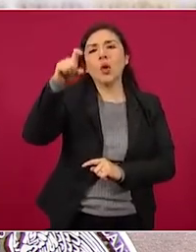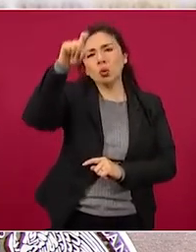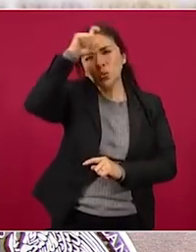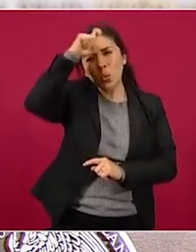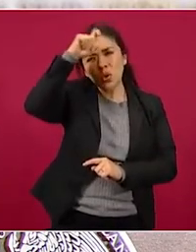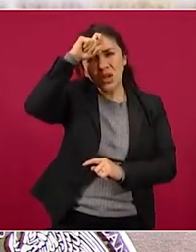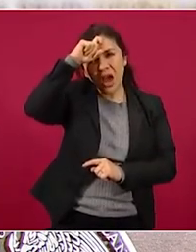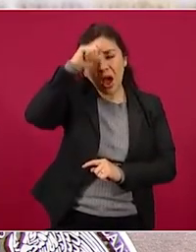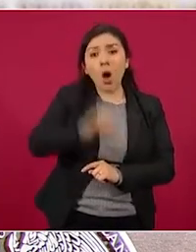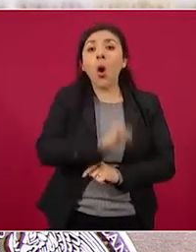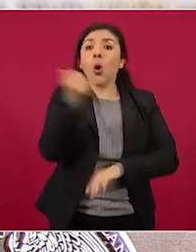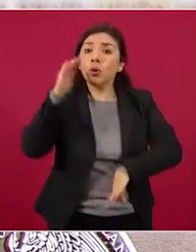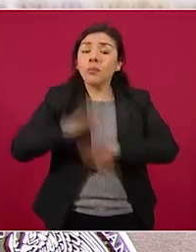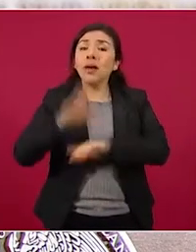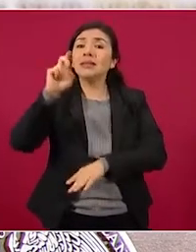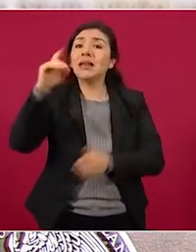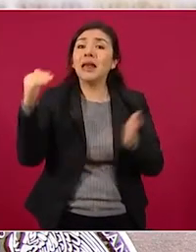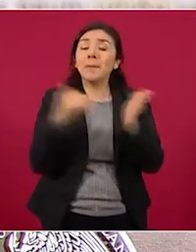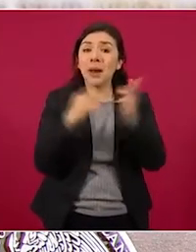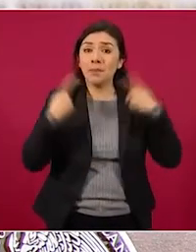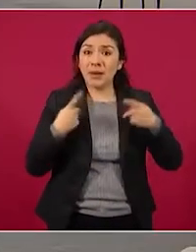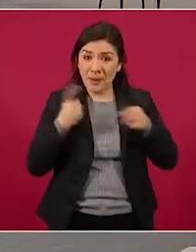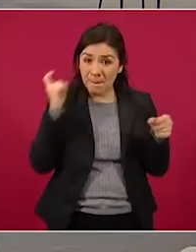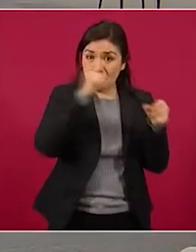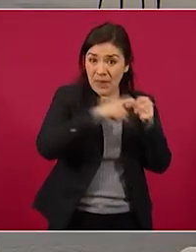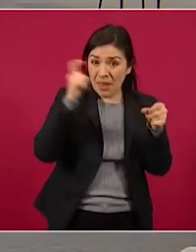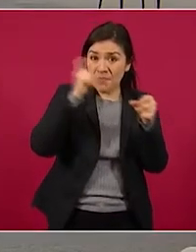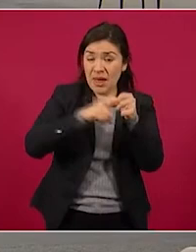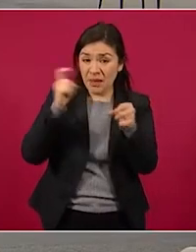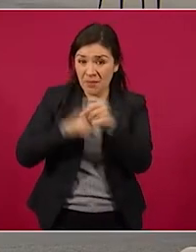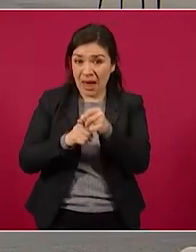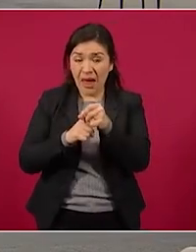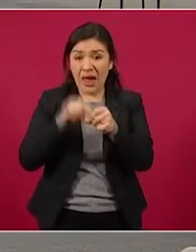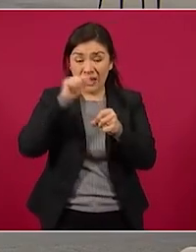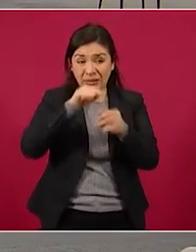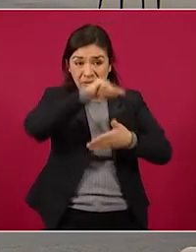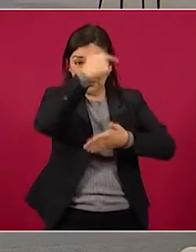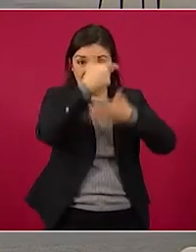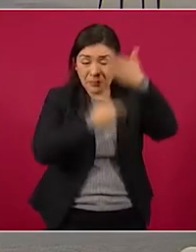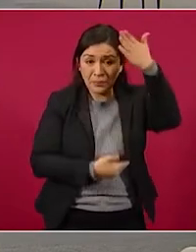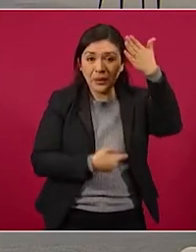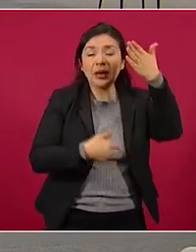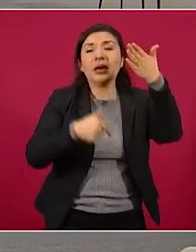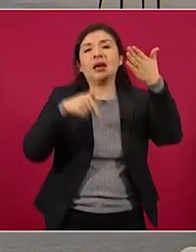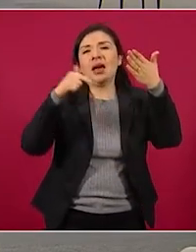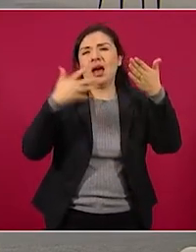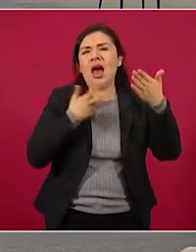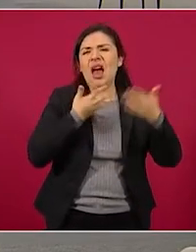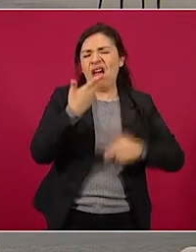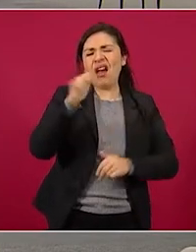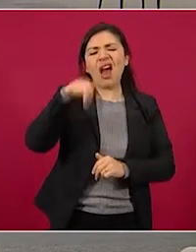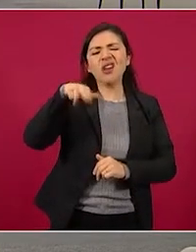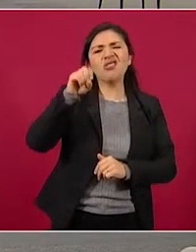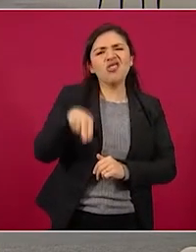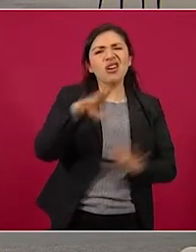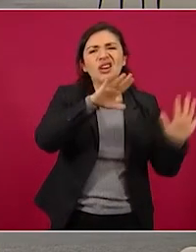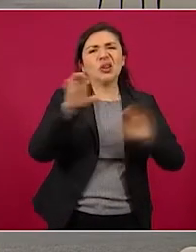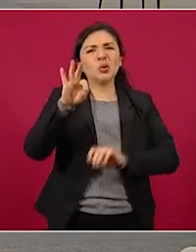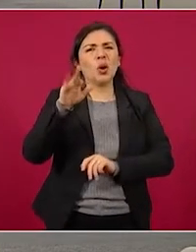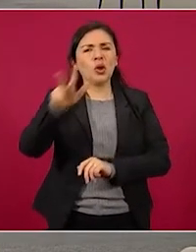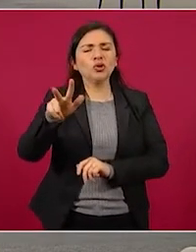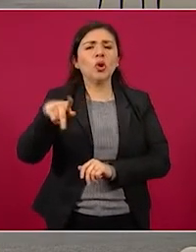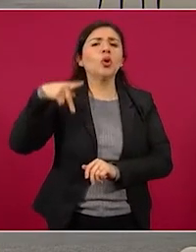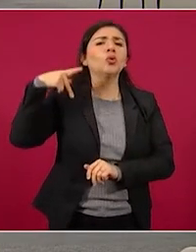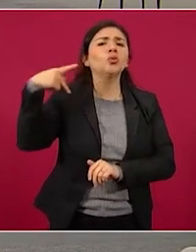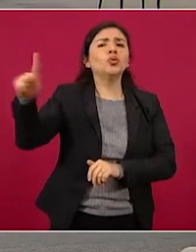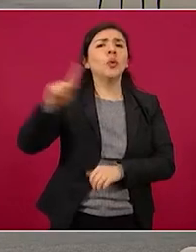y otros 30 mil visores de la cuenta, Hanon 548, aquí se adjunta el perfil, es